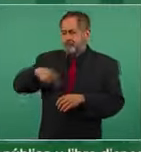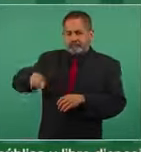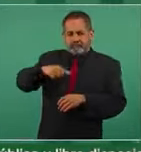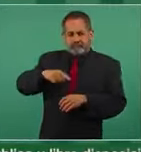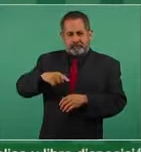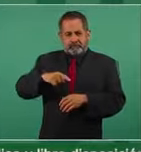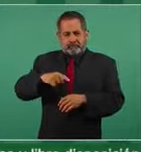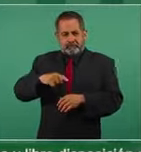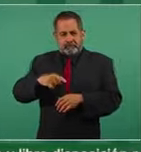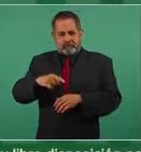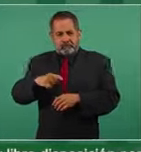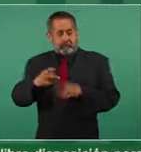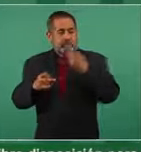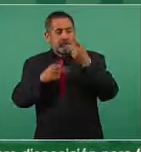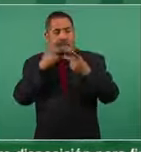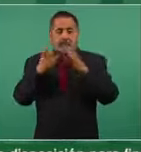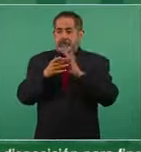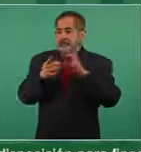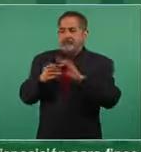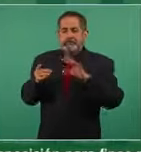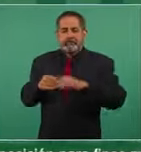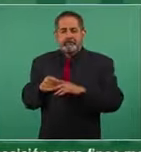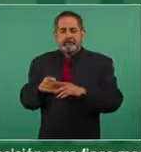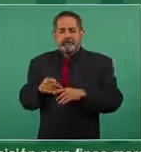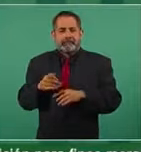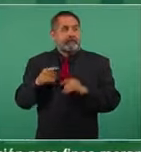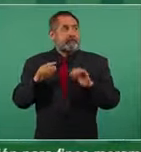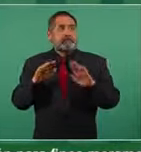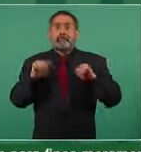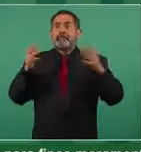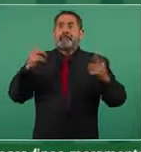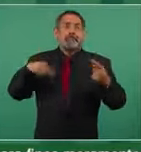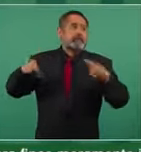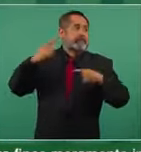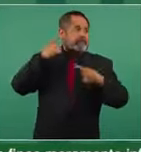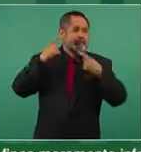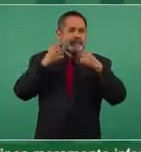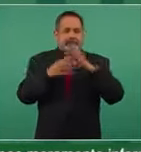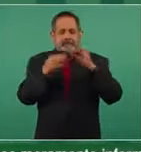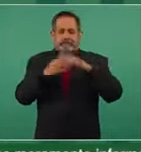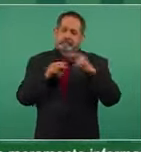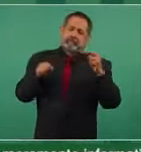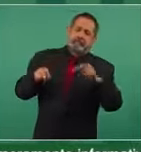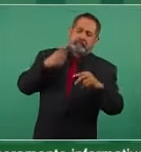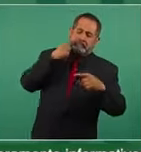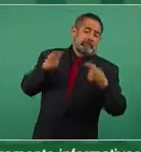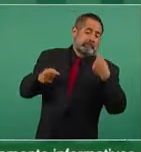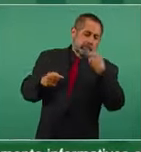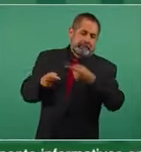los tratan, pues, les están escuchando, les están viendo.